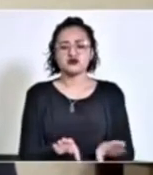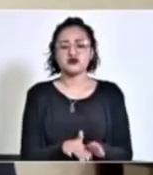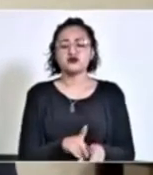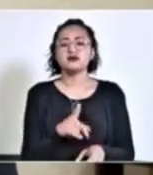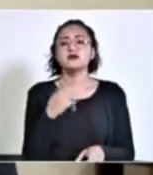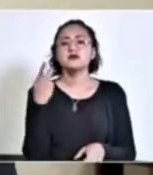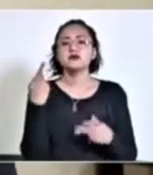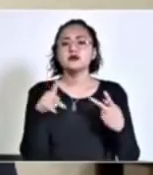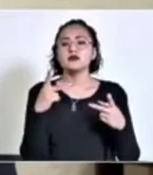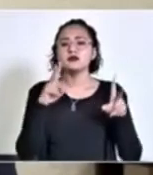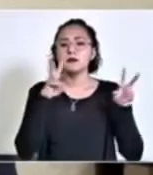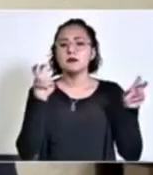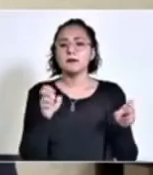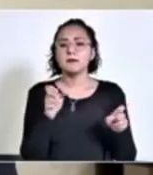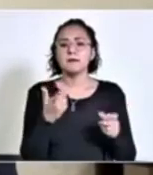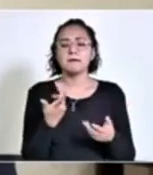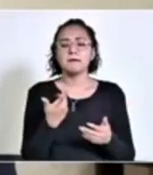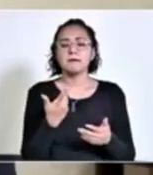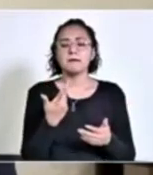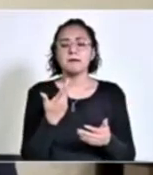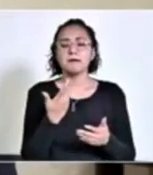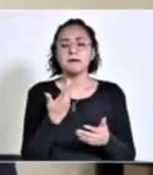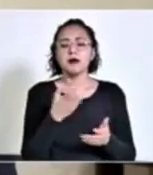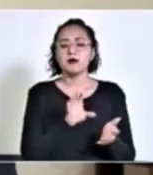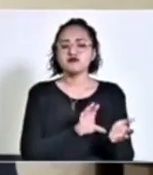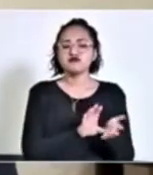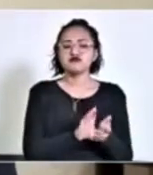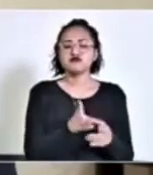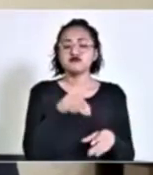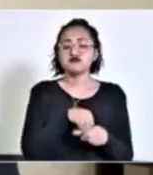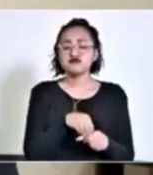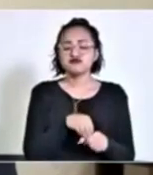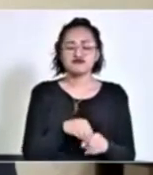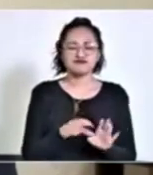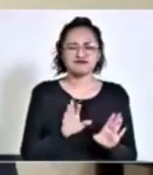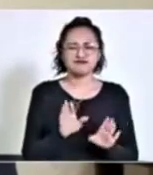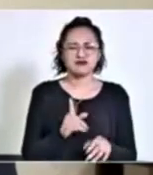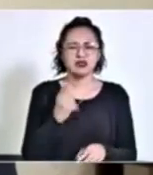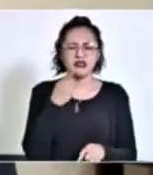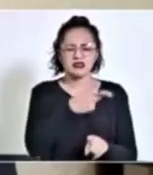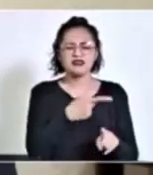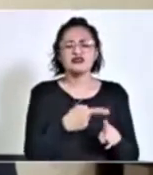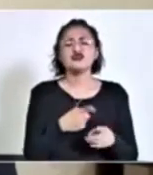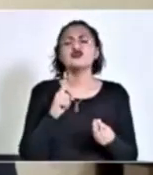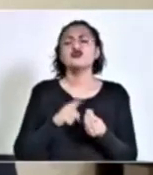secreta. No se llama partida secreta, tiene un número. Él tiene que acreditarlo.